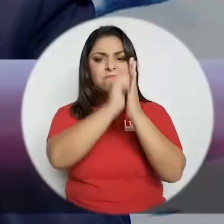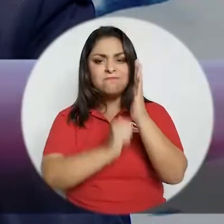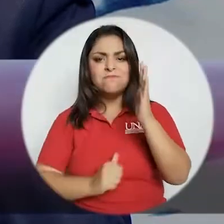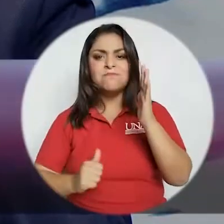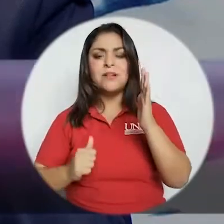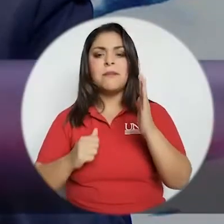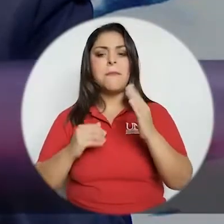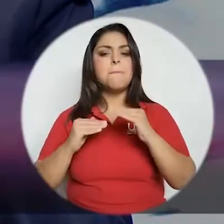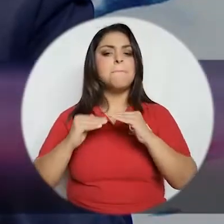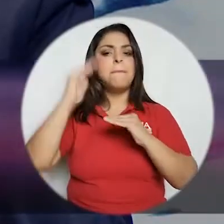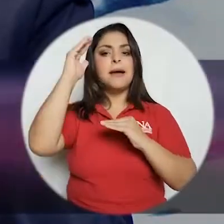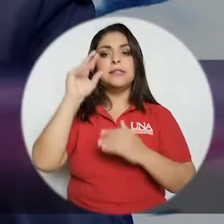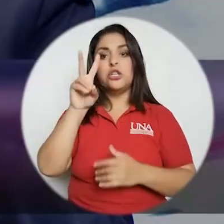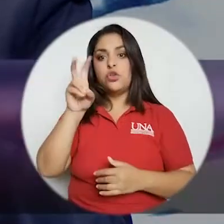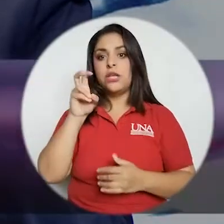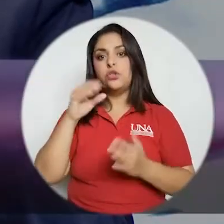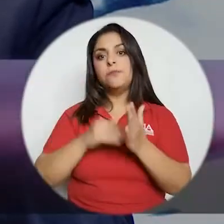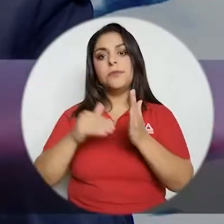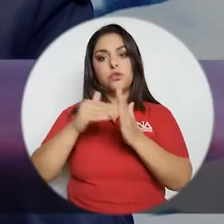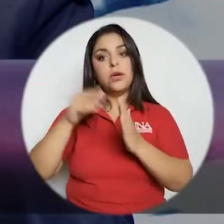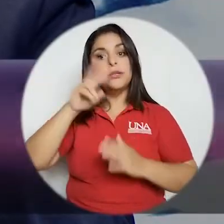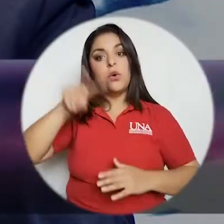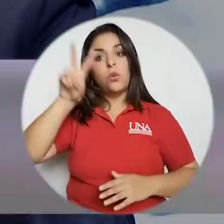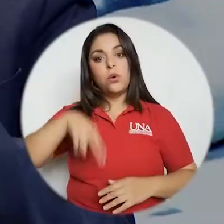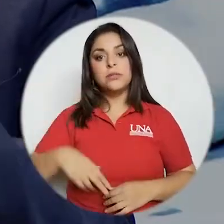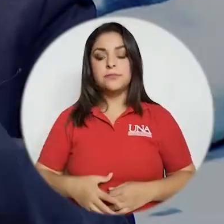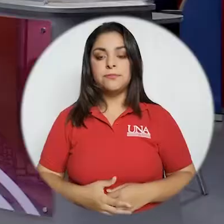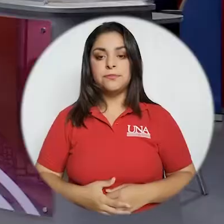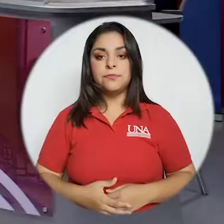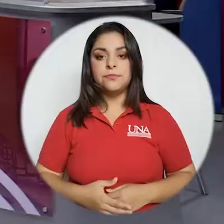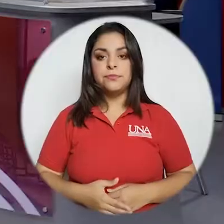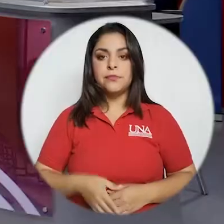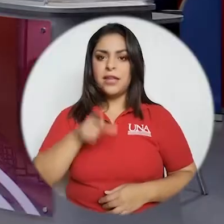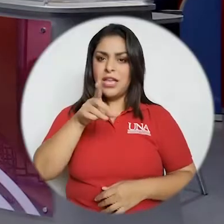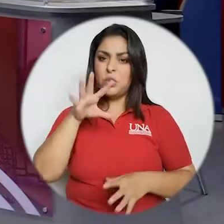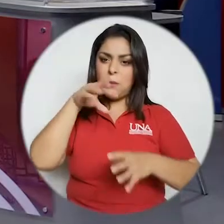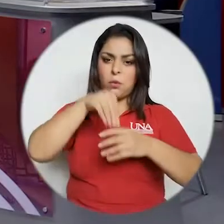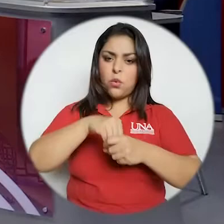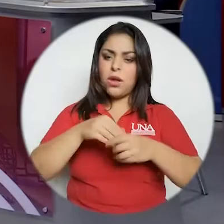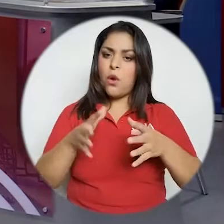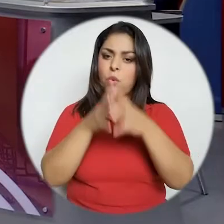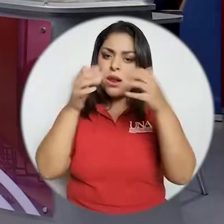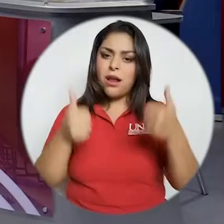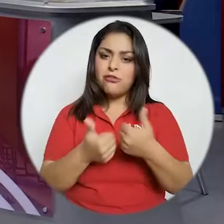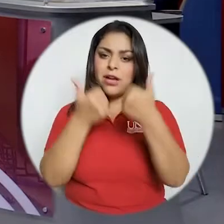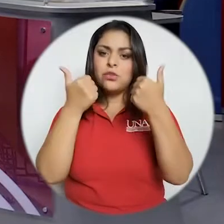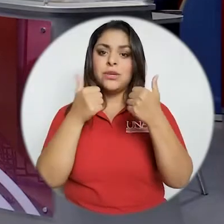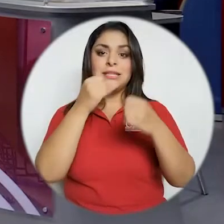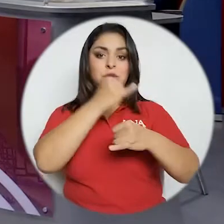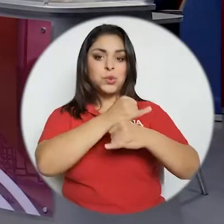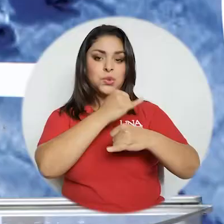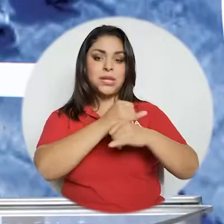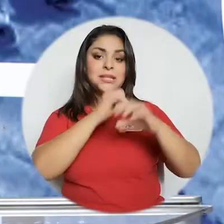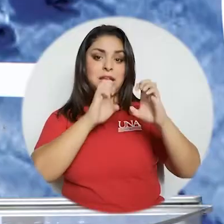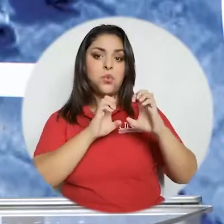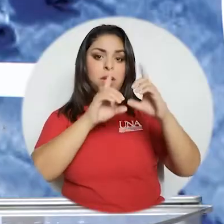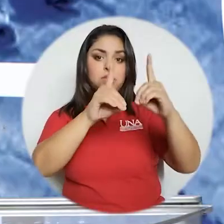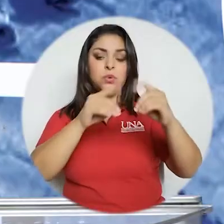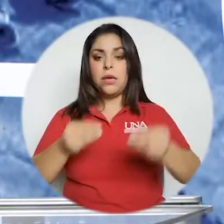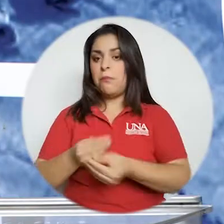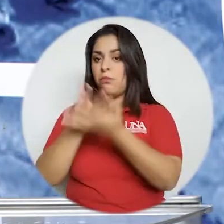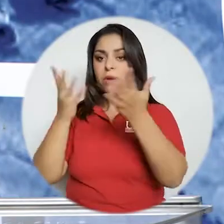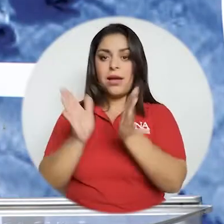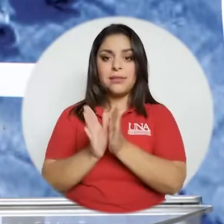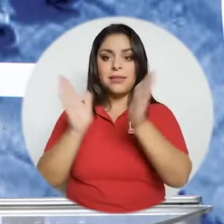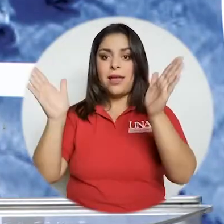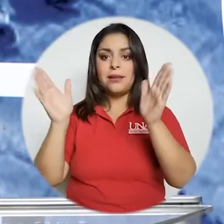supera los 200 millones de colones si eso involucra un gran reto para las instituciones tanto de educación como las